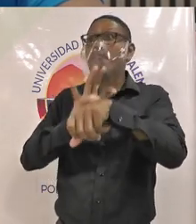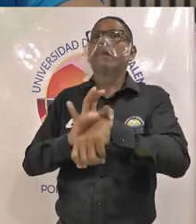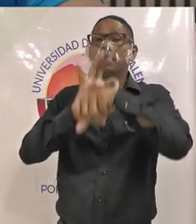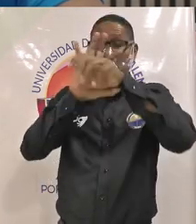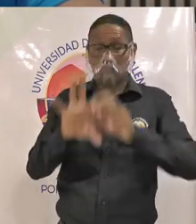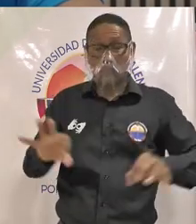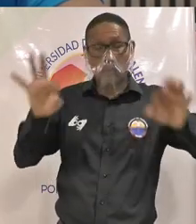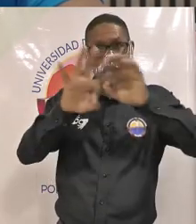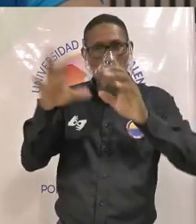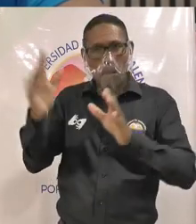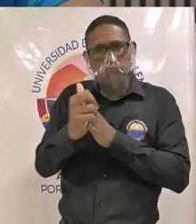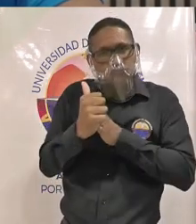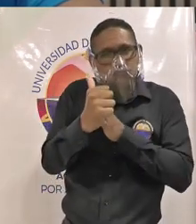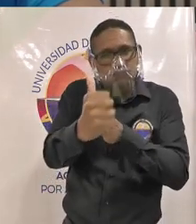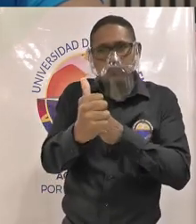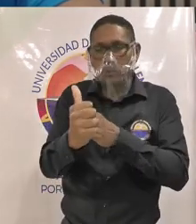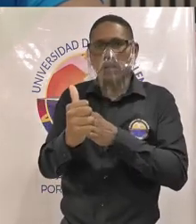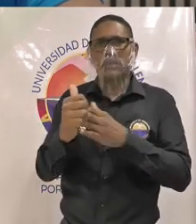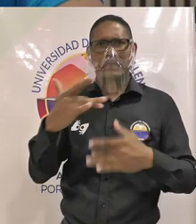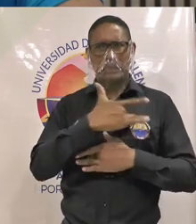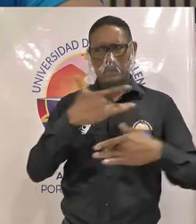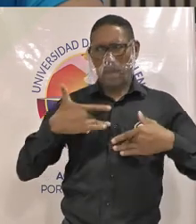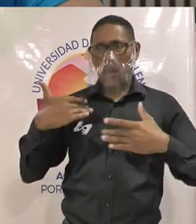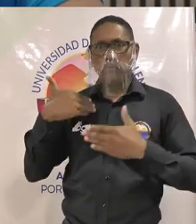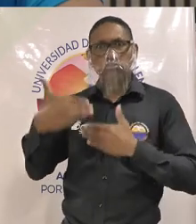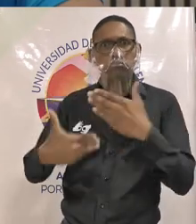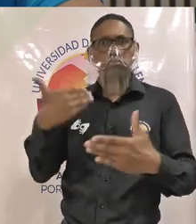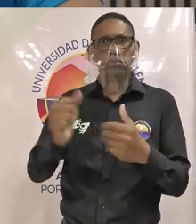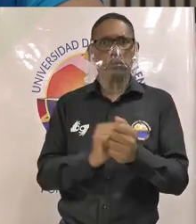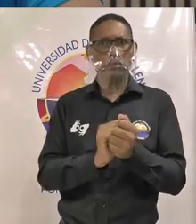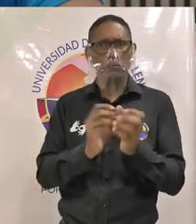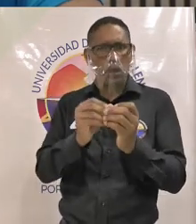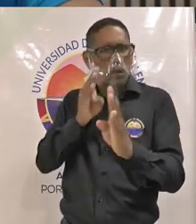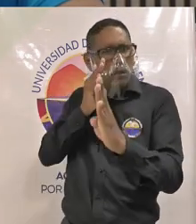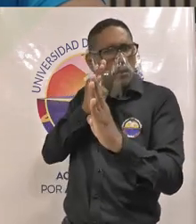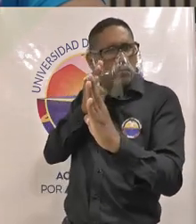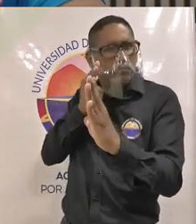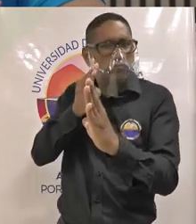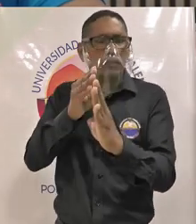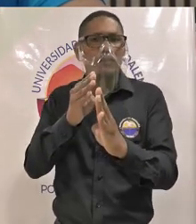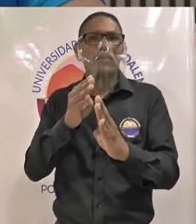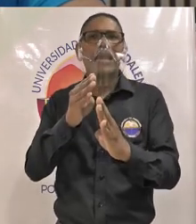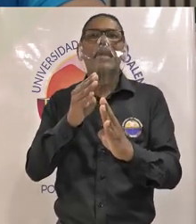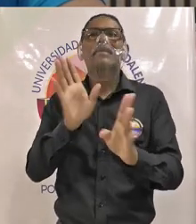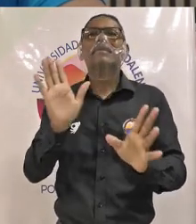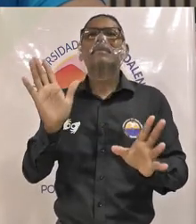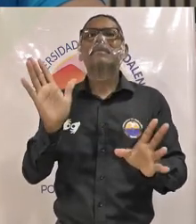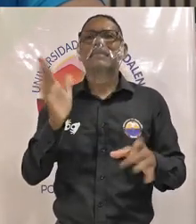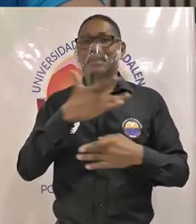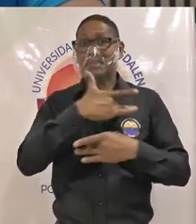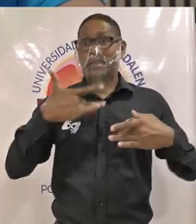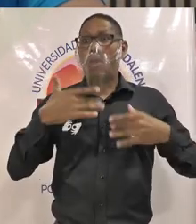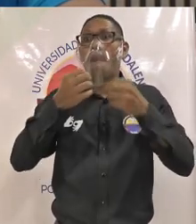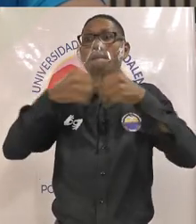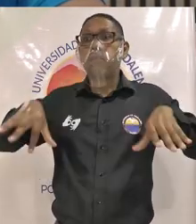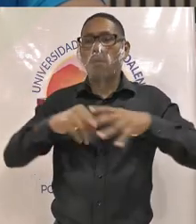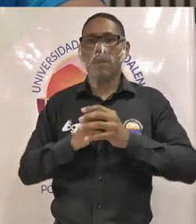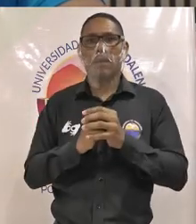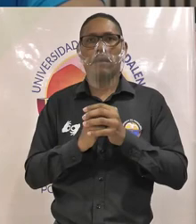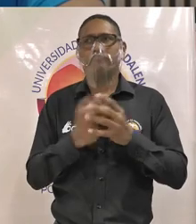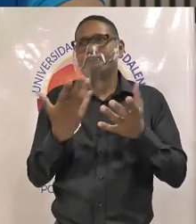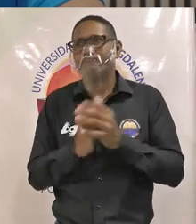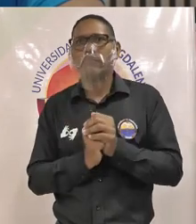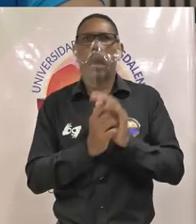orientador en salud y desarrollo debe ser un carácter orientador en salud pública cuando vamos a hablar a